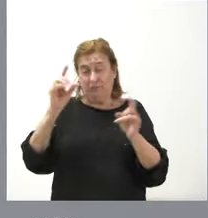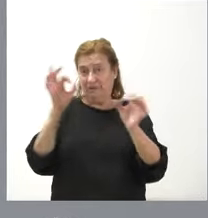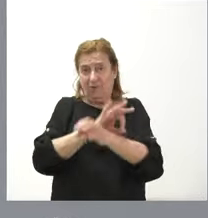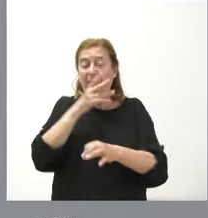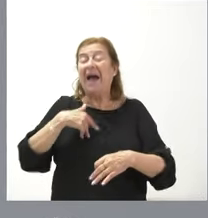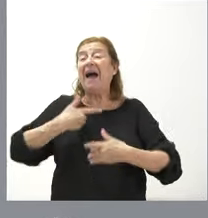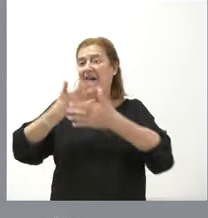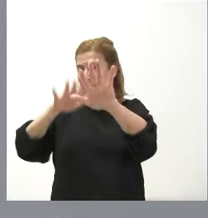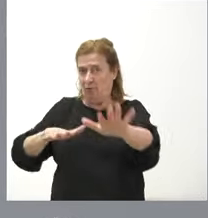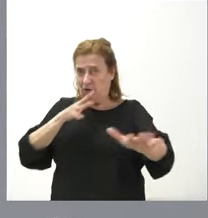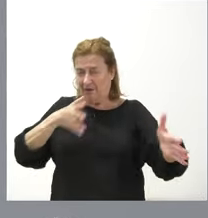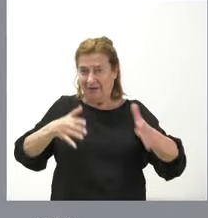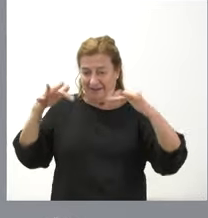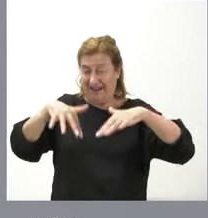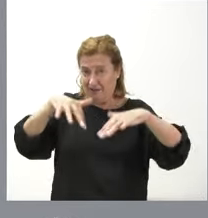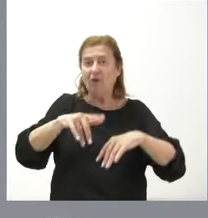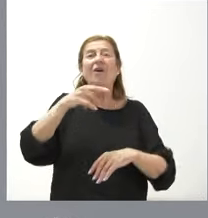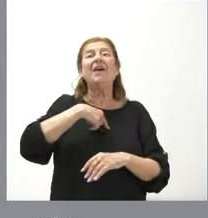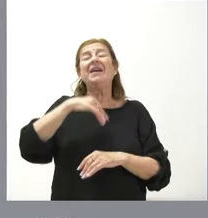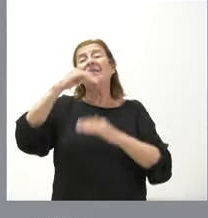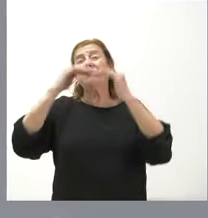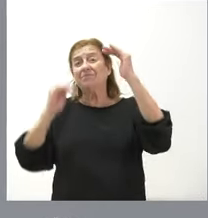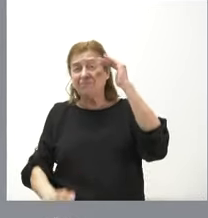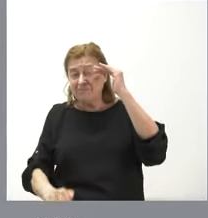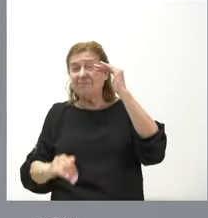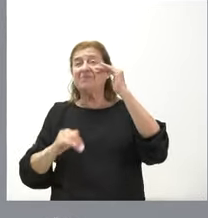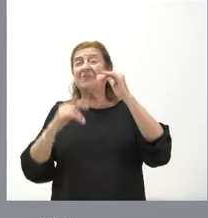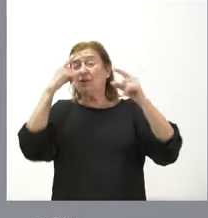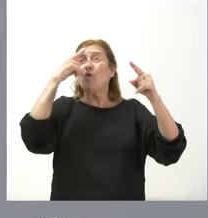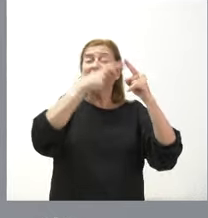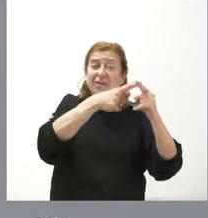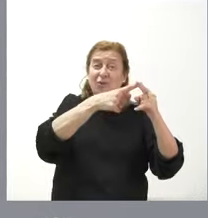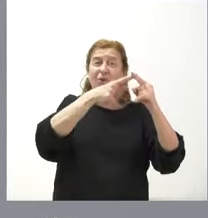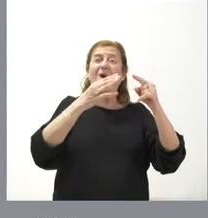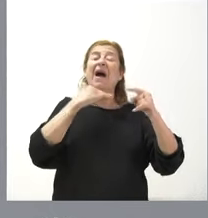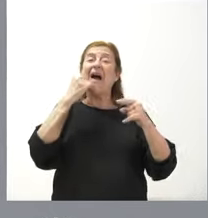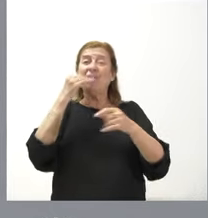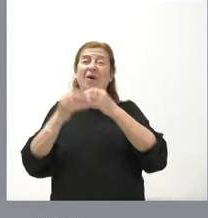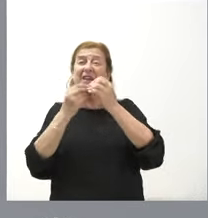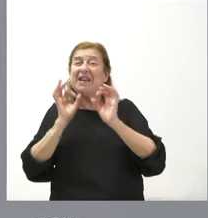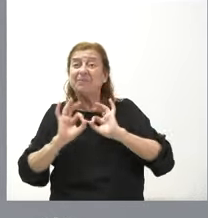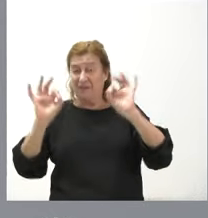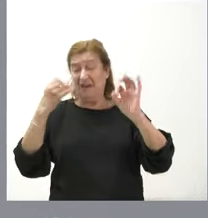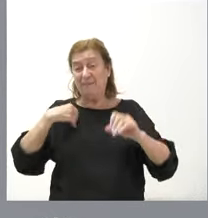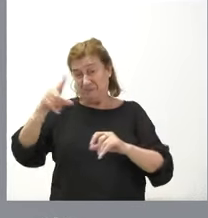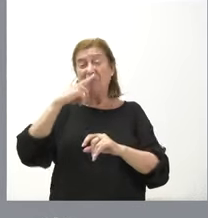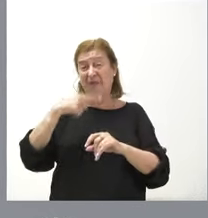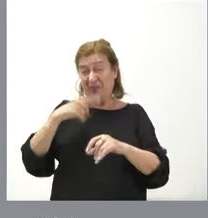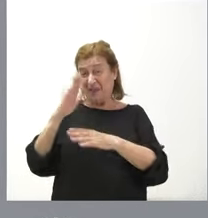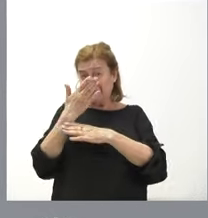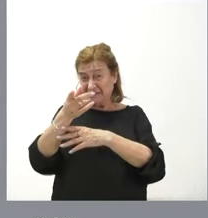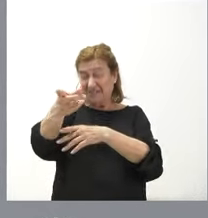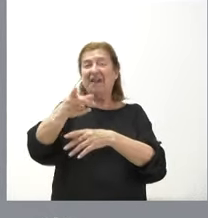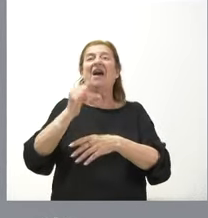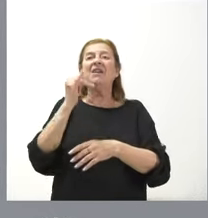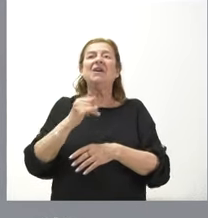de los regadíos ya en el descenso concreto de la realización de alguna infraestructura hidráulica específica como la que usted plantea lógicamente